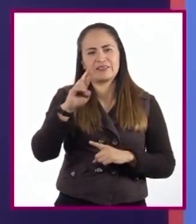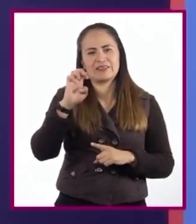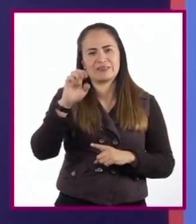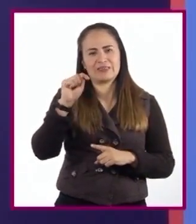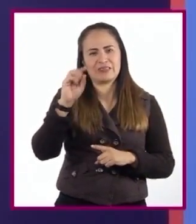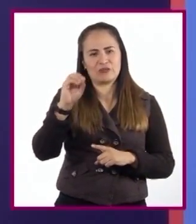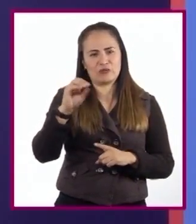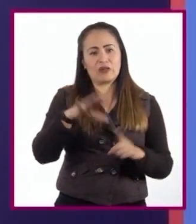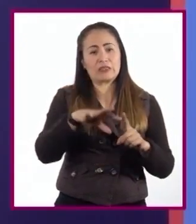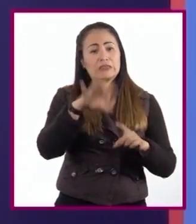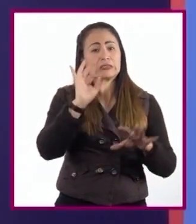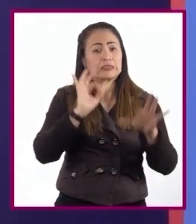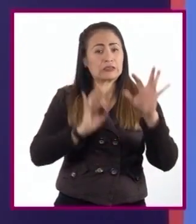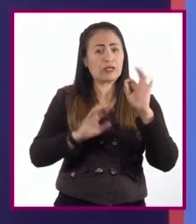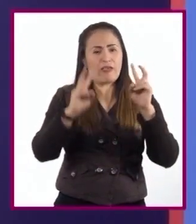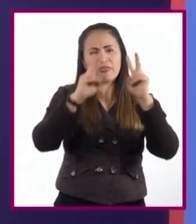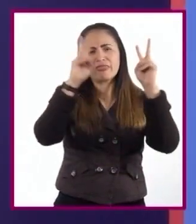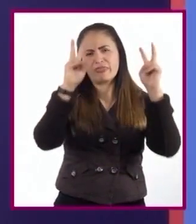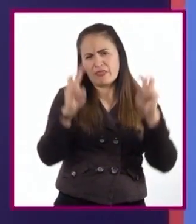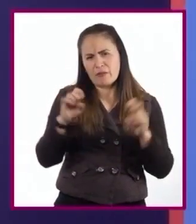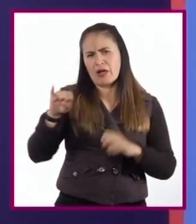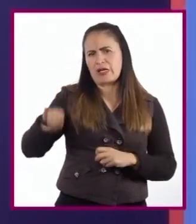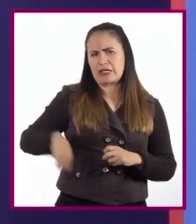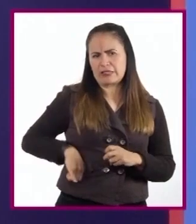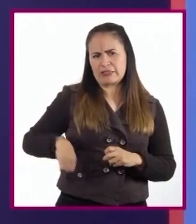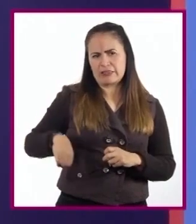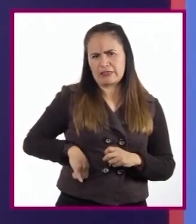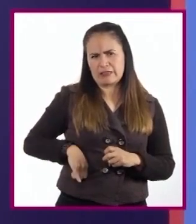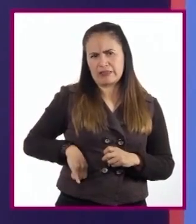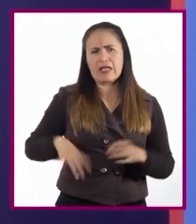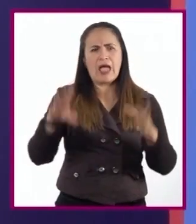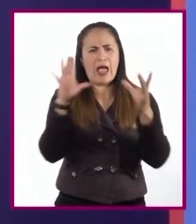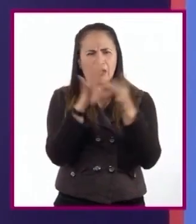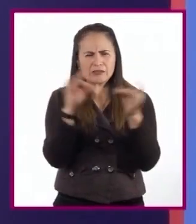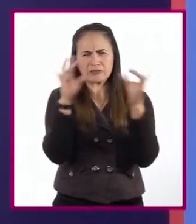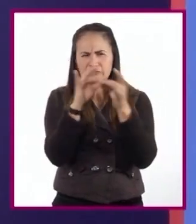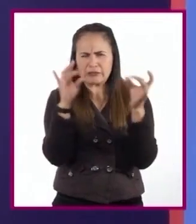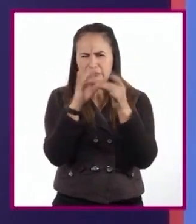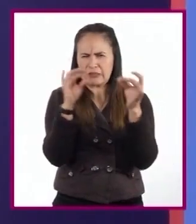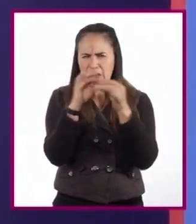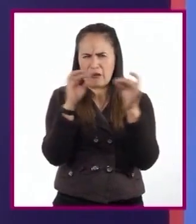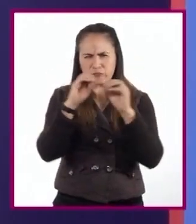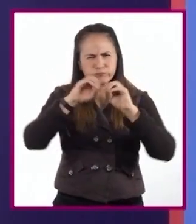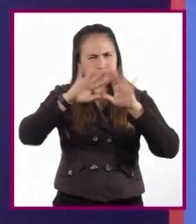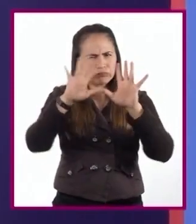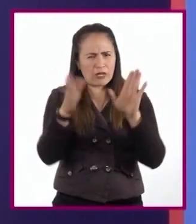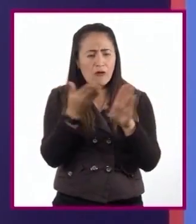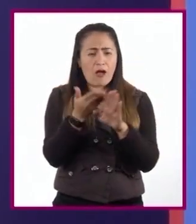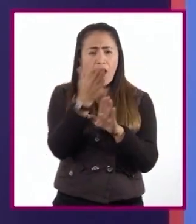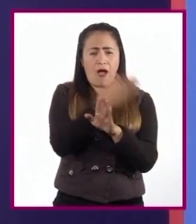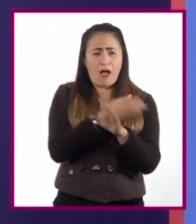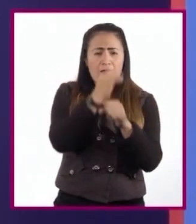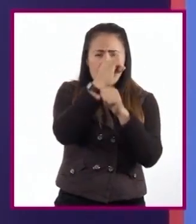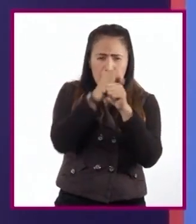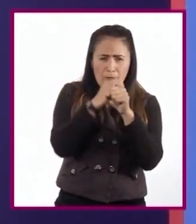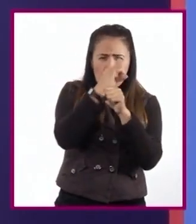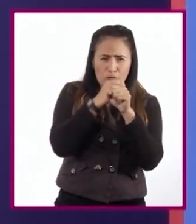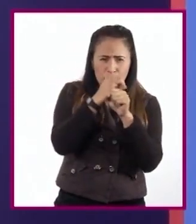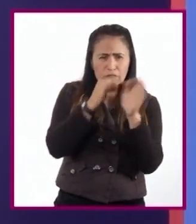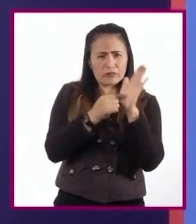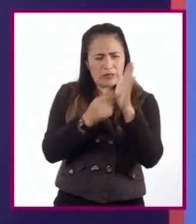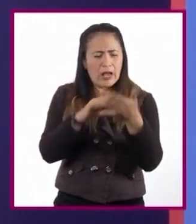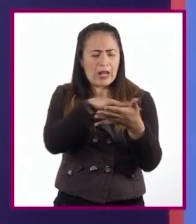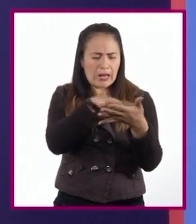Seleccionen un tema de su interés y escriban un argumento válido. Busquen evidencias que lo respalde, posteriormente